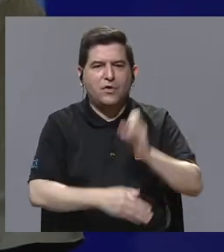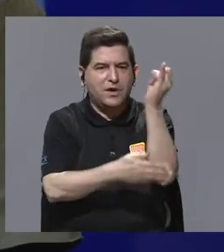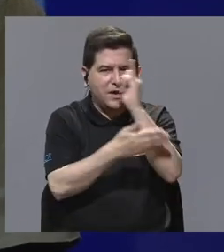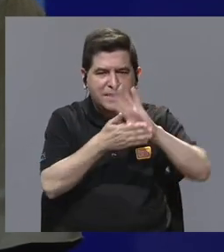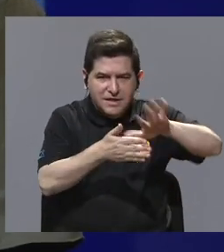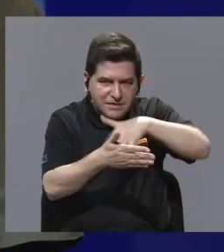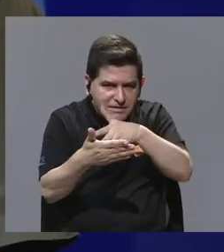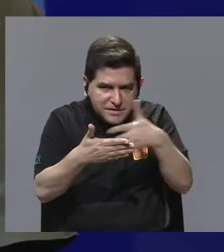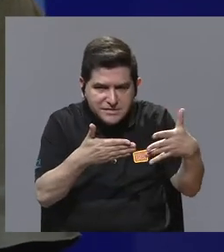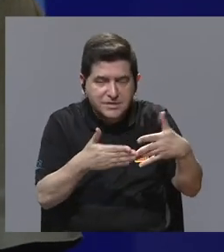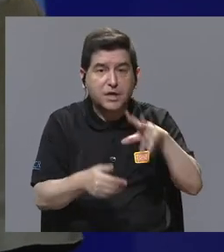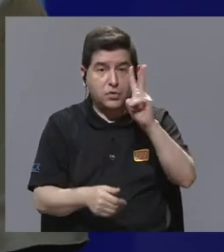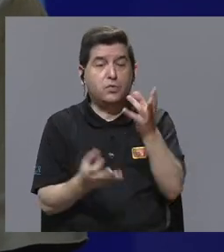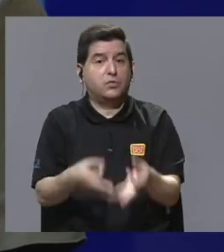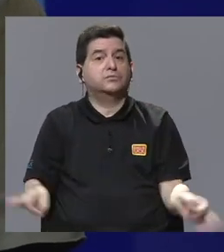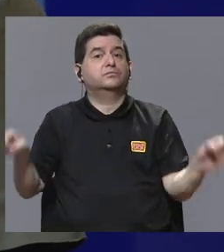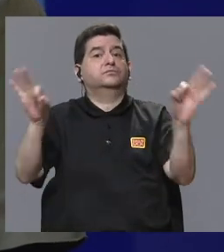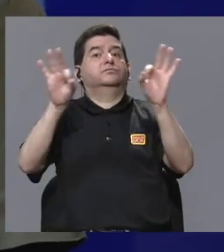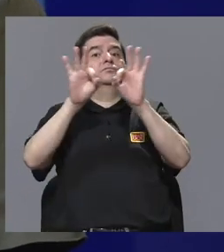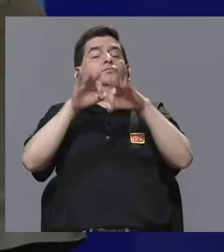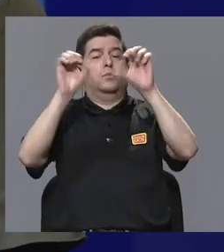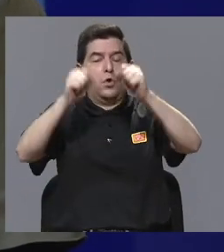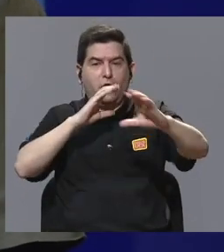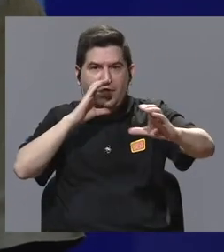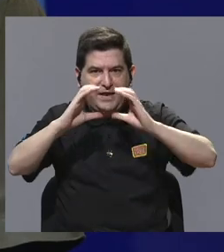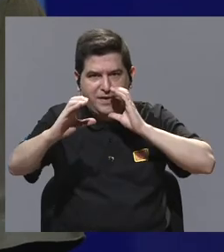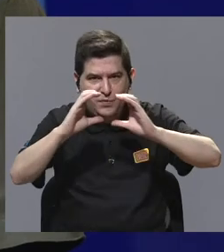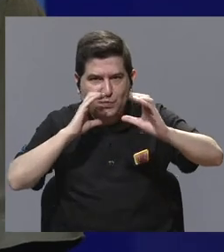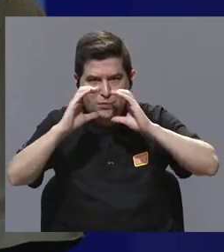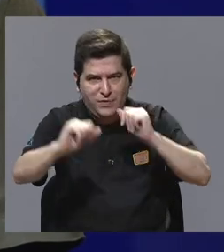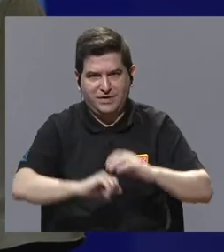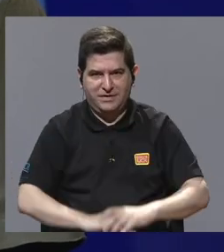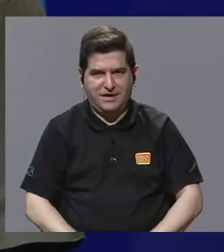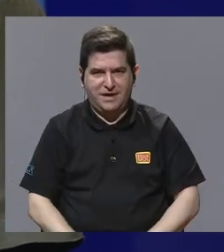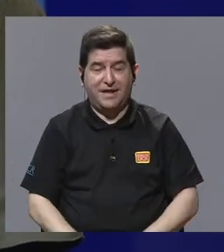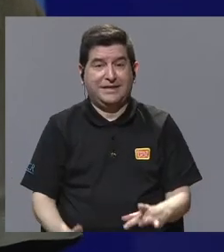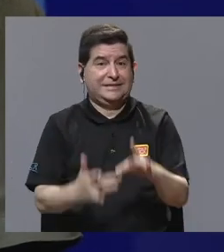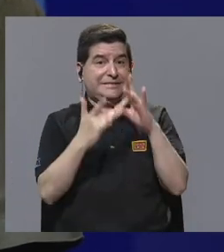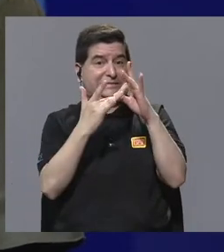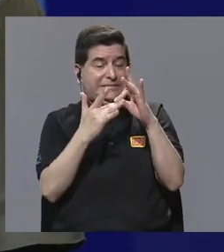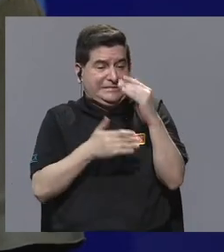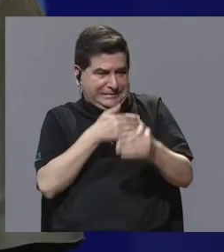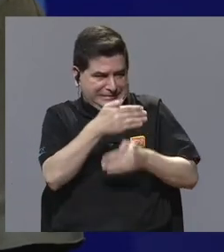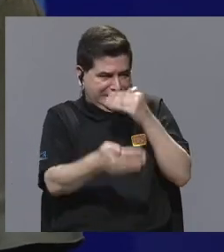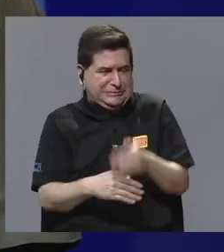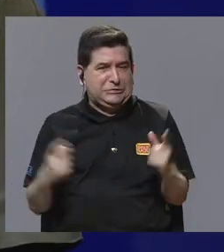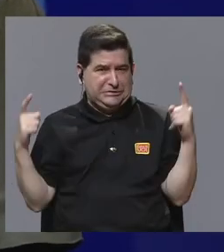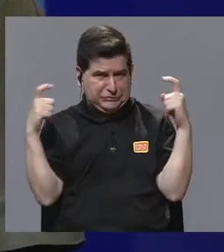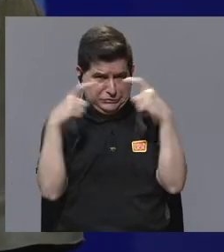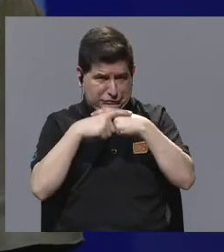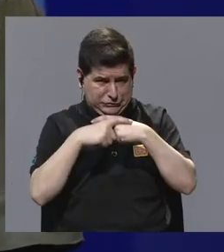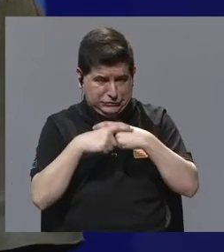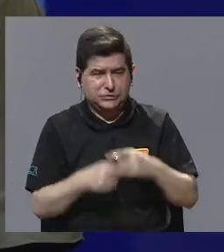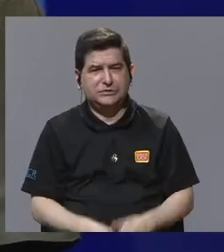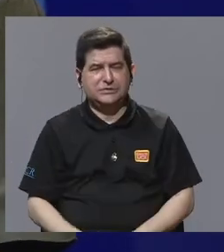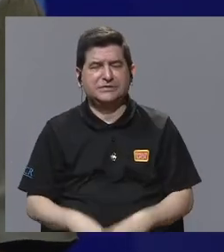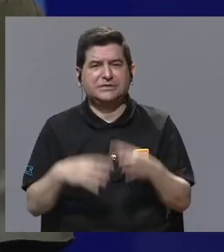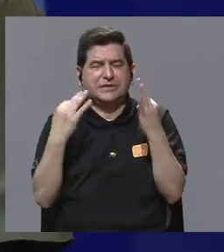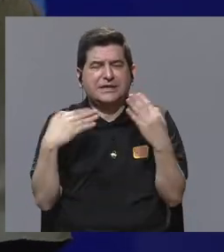diseño gráfico, que son dos elementos importantísimos para comunicar, en especial, procesos complejos,